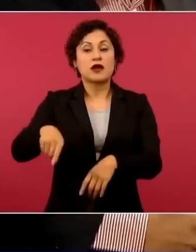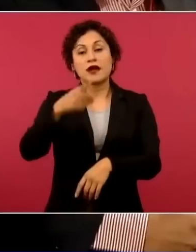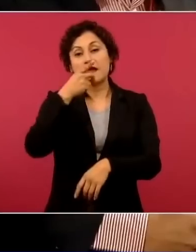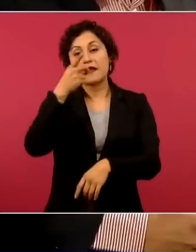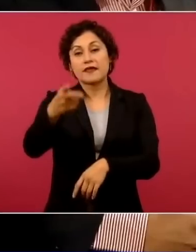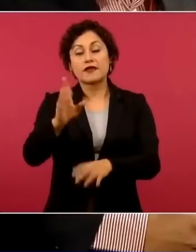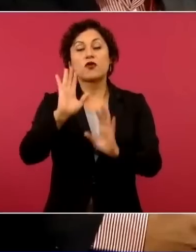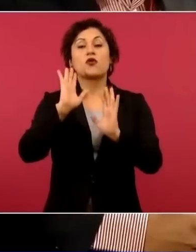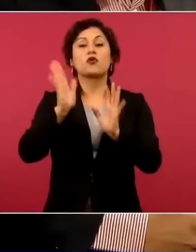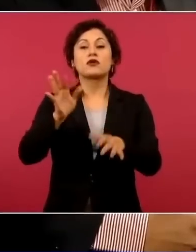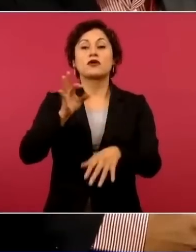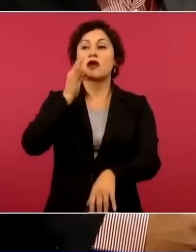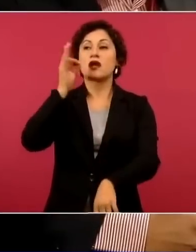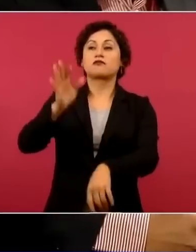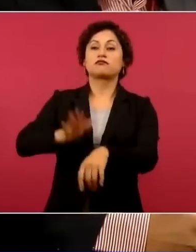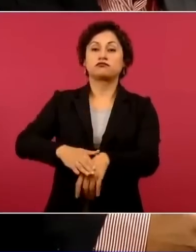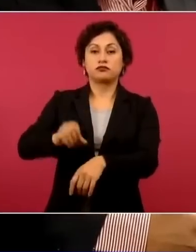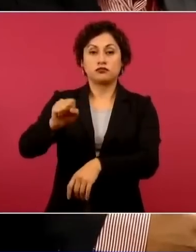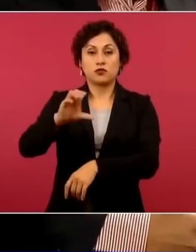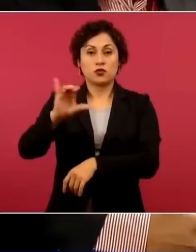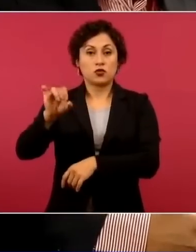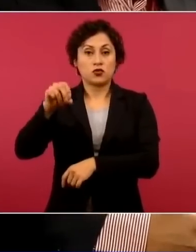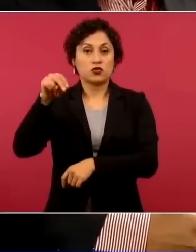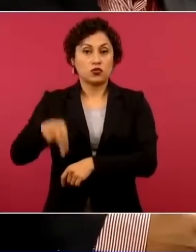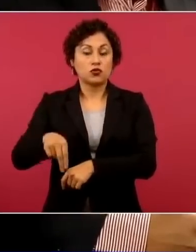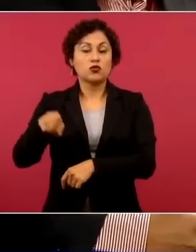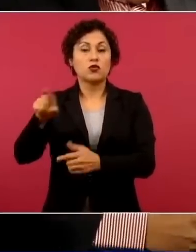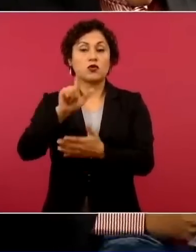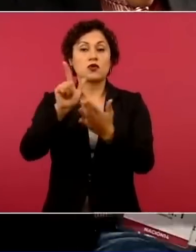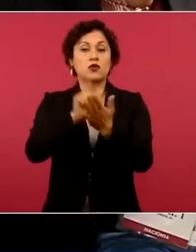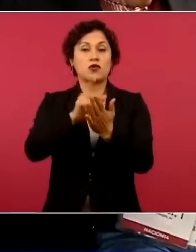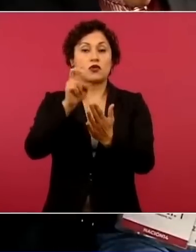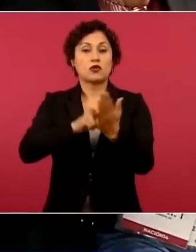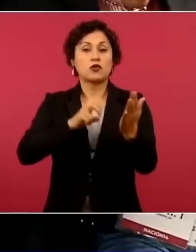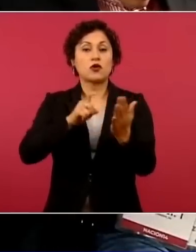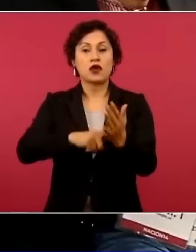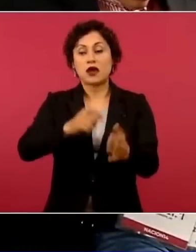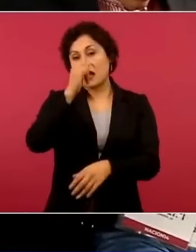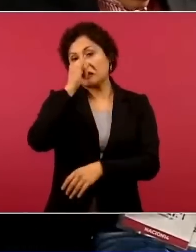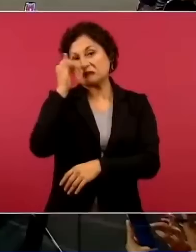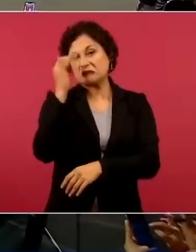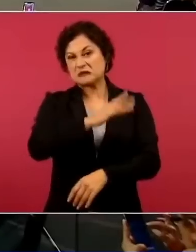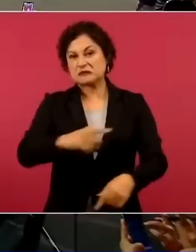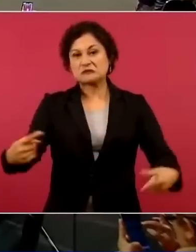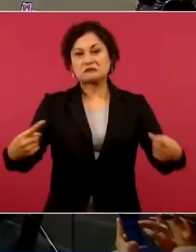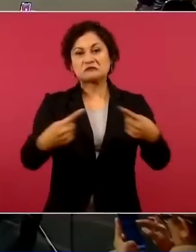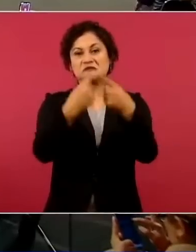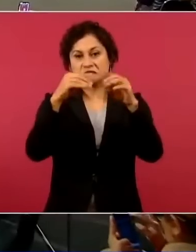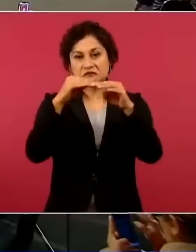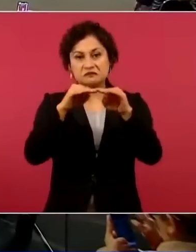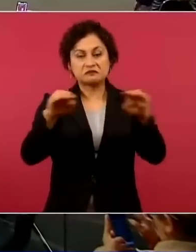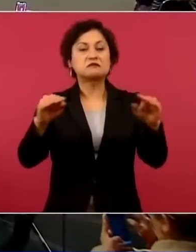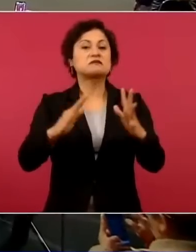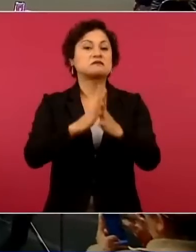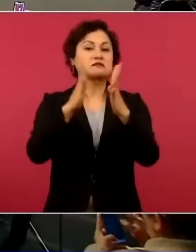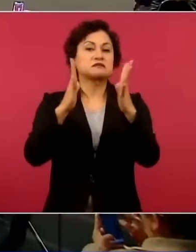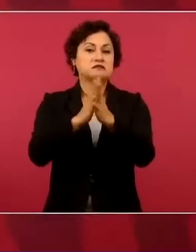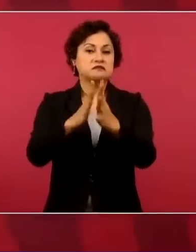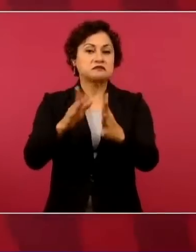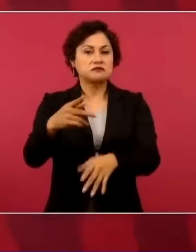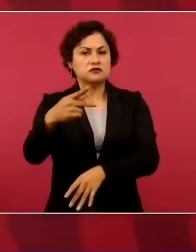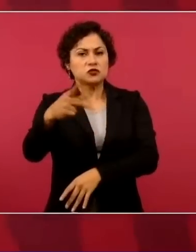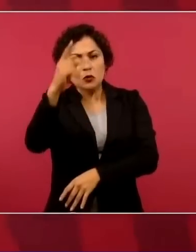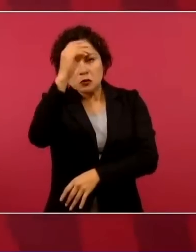impugnarla, considera que es una reforma regresiva y antidemocrática. ¿Cuál es su opinión sobre esto? Que tienen todo el derecho de